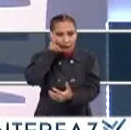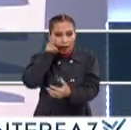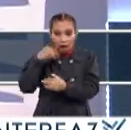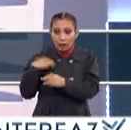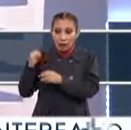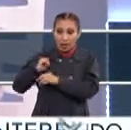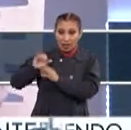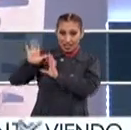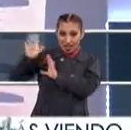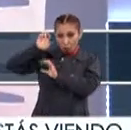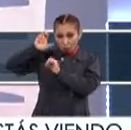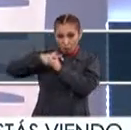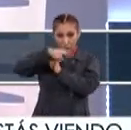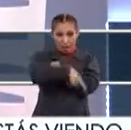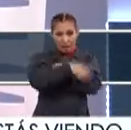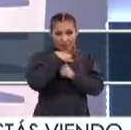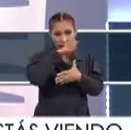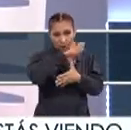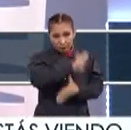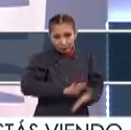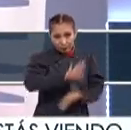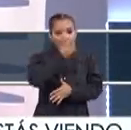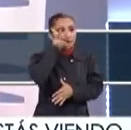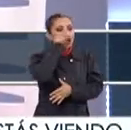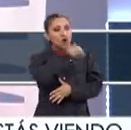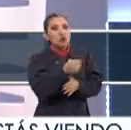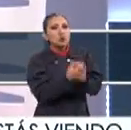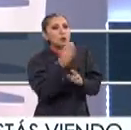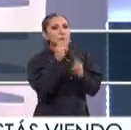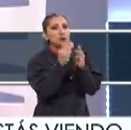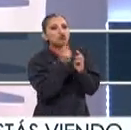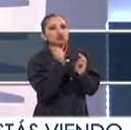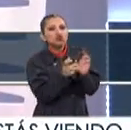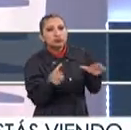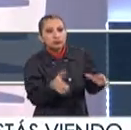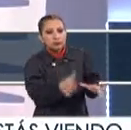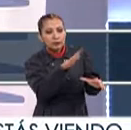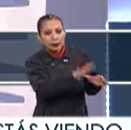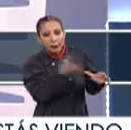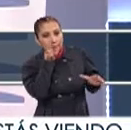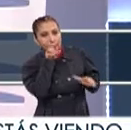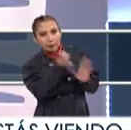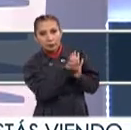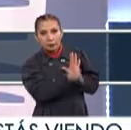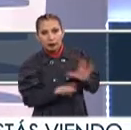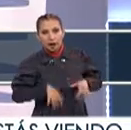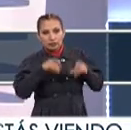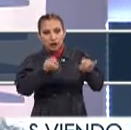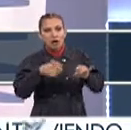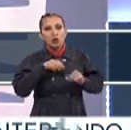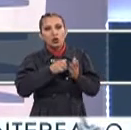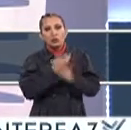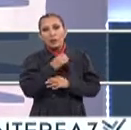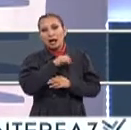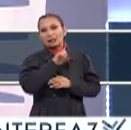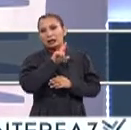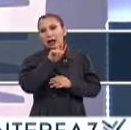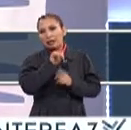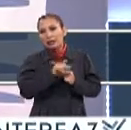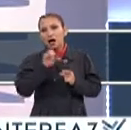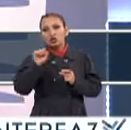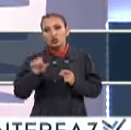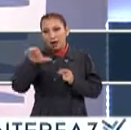mundo Como del viejo mundo Y en producción de vino Hablamos de nuevo mundo Contemplando por ejemplo Australia, Nueva Zelanda Sudáfrica